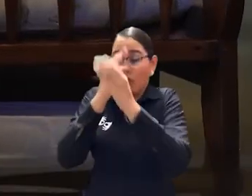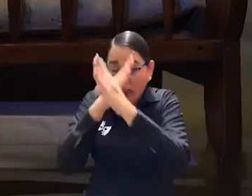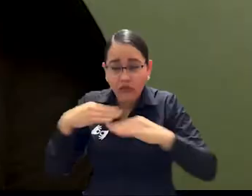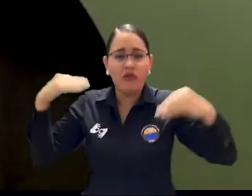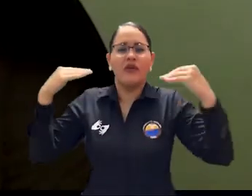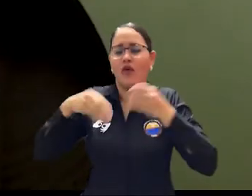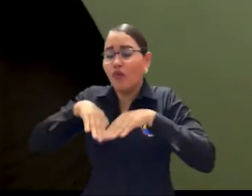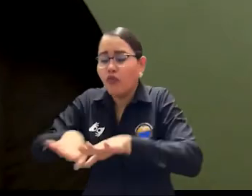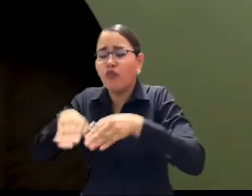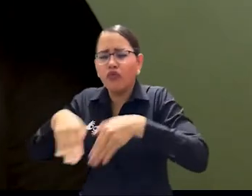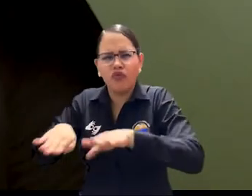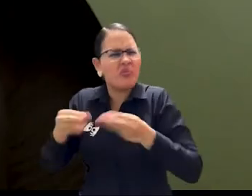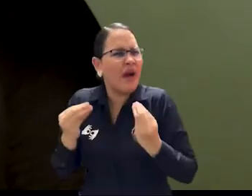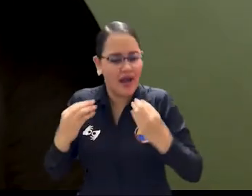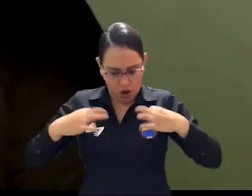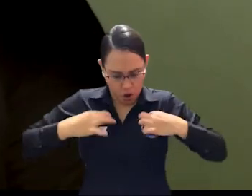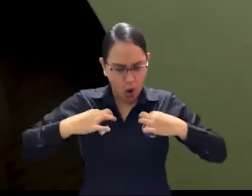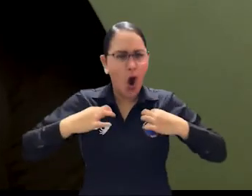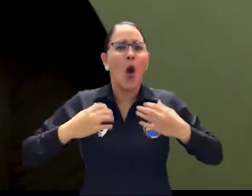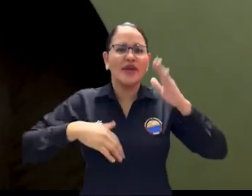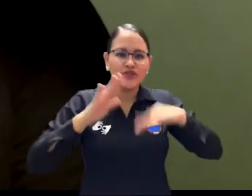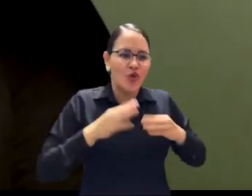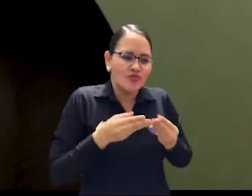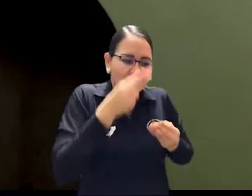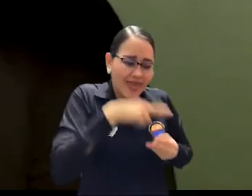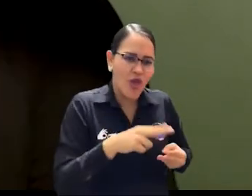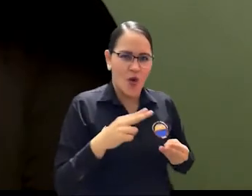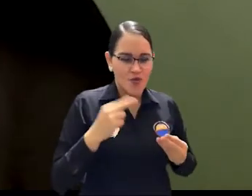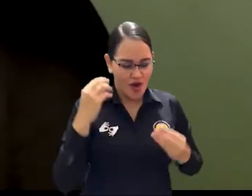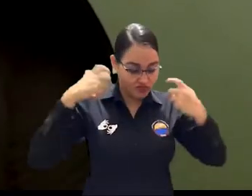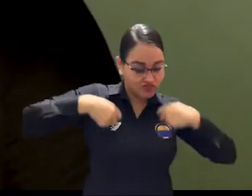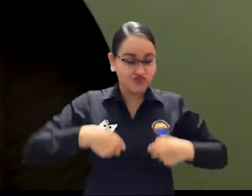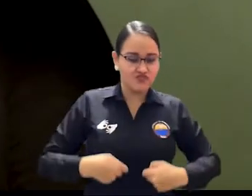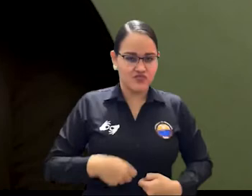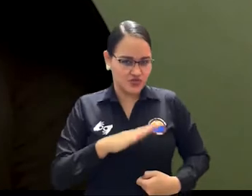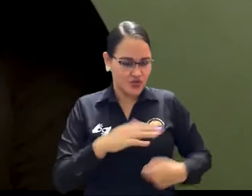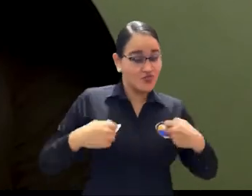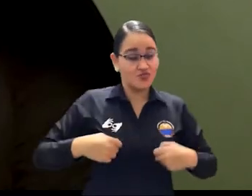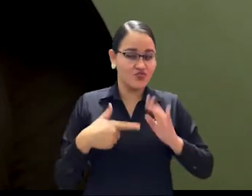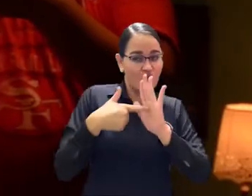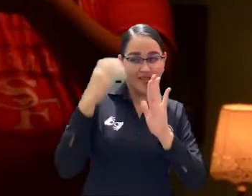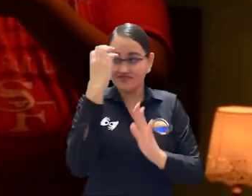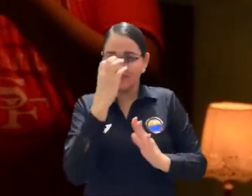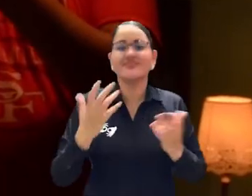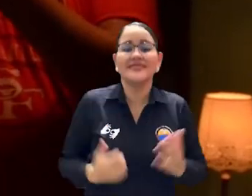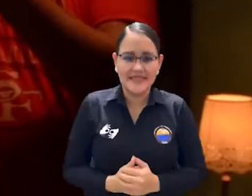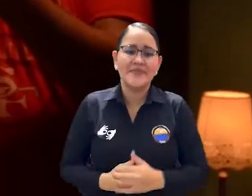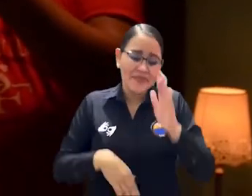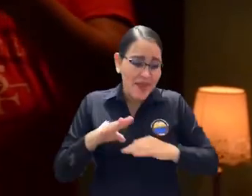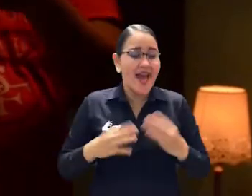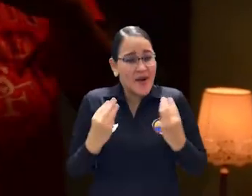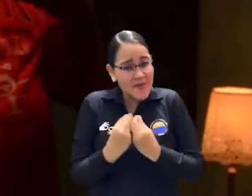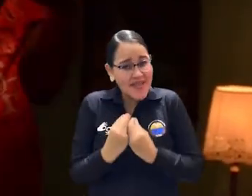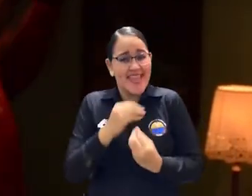en el que se unieron Daniela y Fred y que nos acompañaron para poder ejecutarlo con éxito. Todo ese